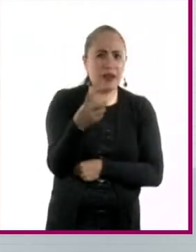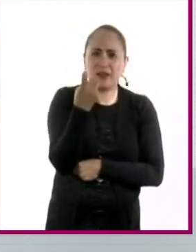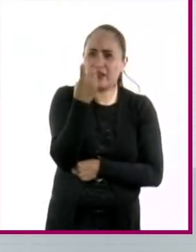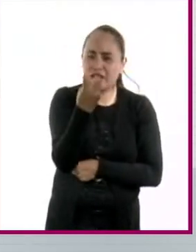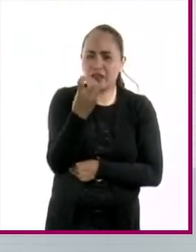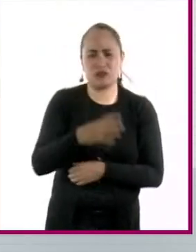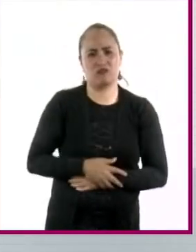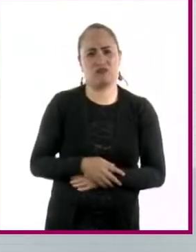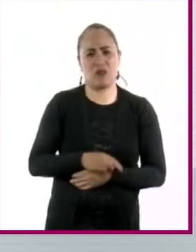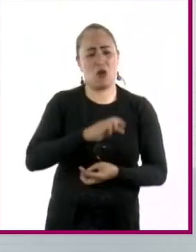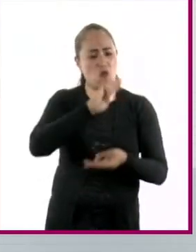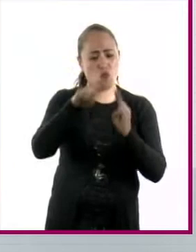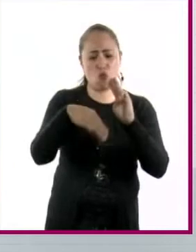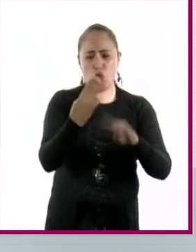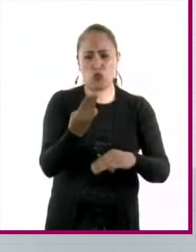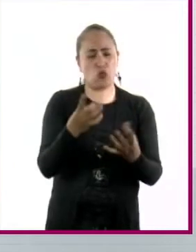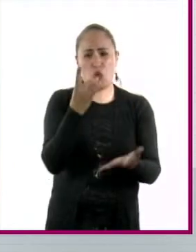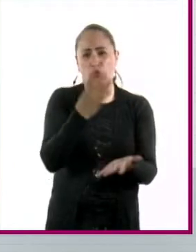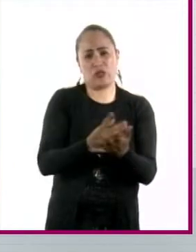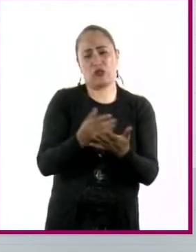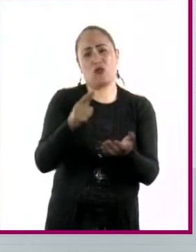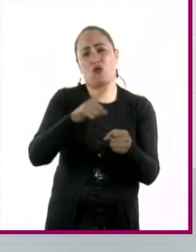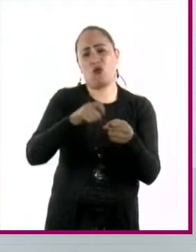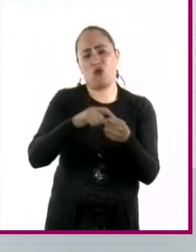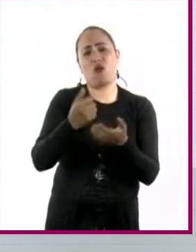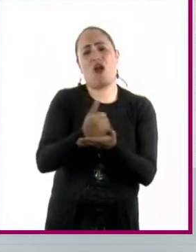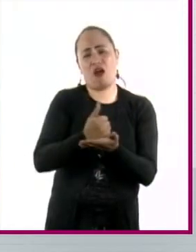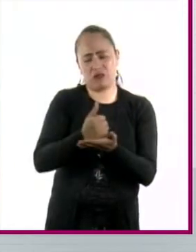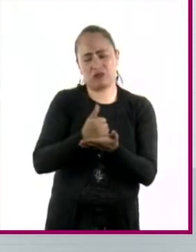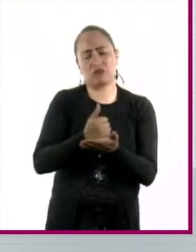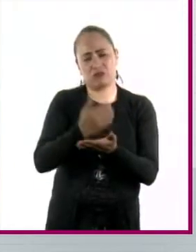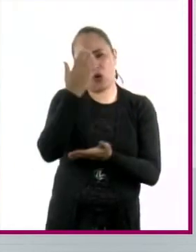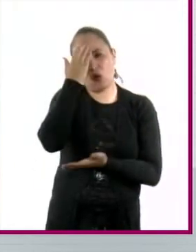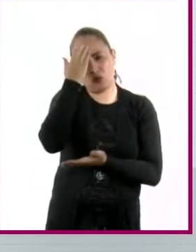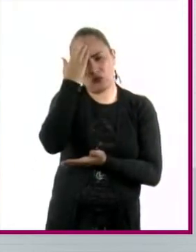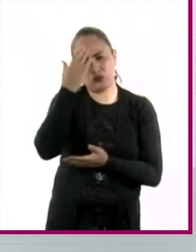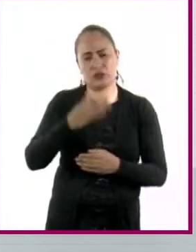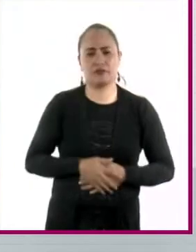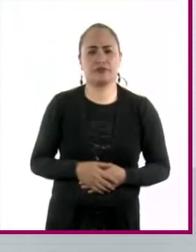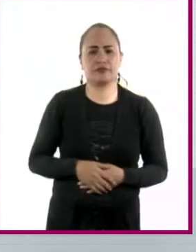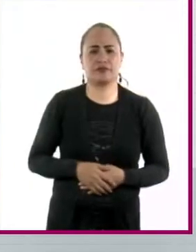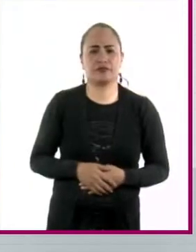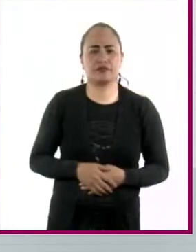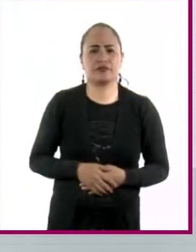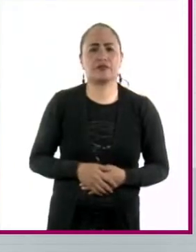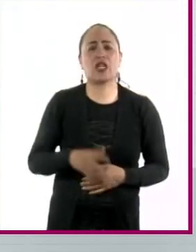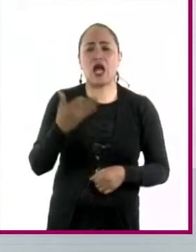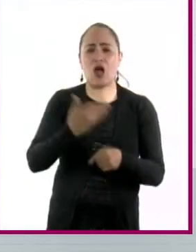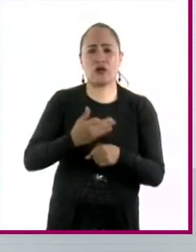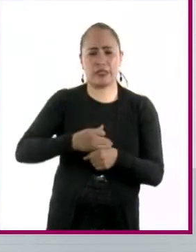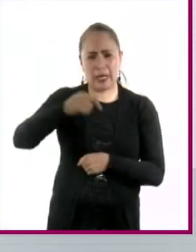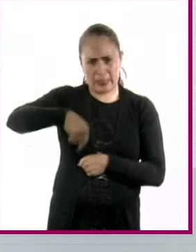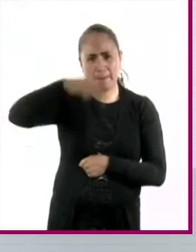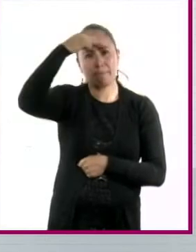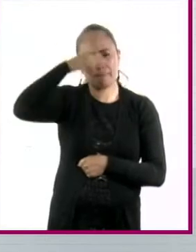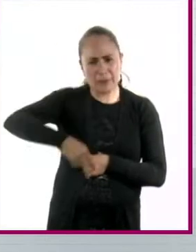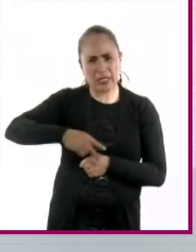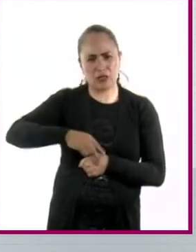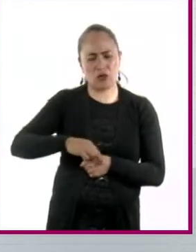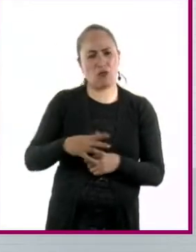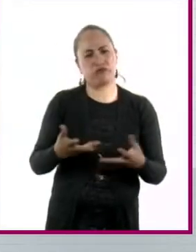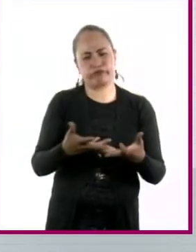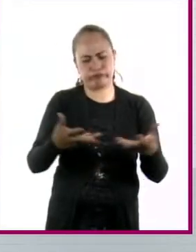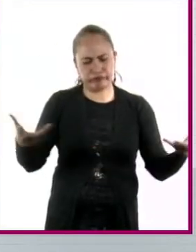único que conocemos que es azul. ¿Podrías darnos un diagnóstico sencillo del nivel de daño ambiental que tiene México ahora? El daño